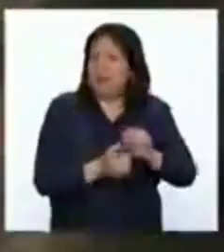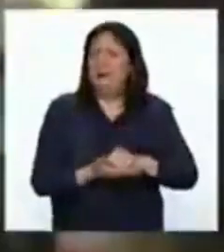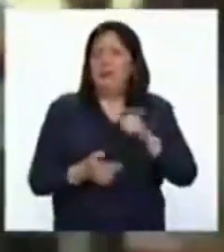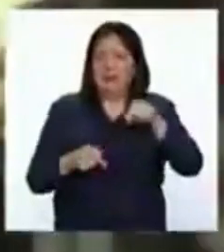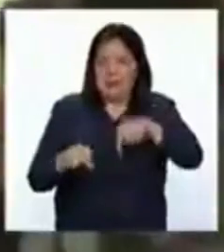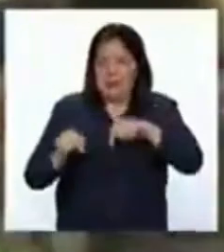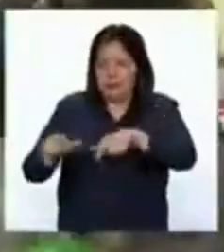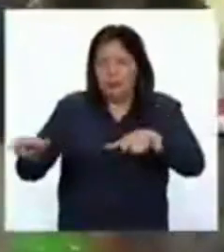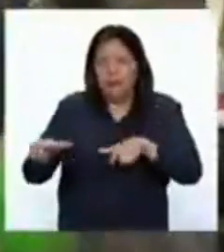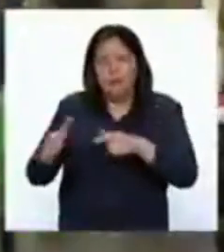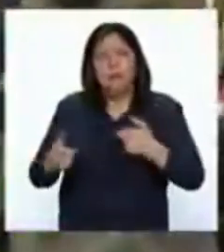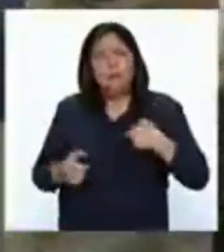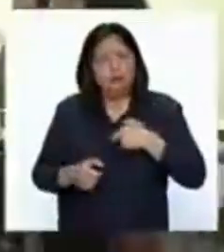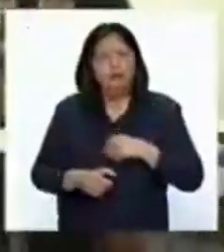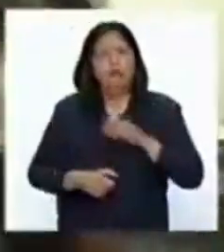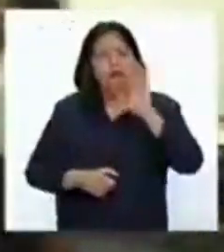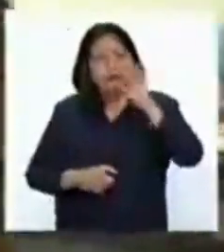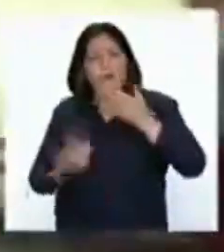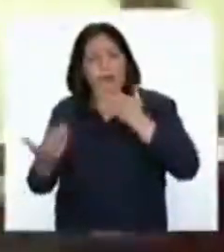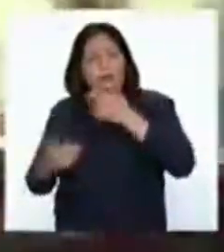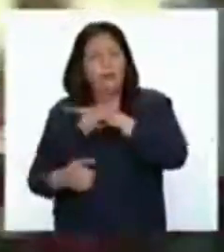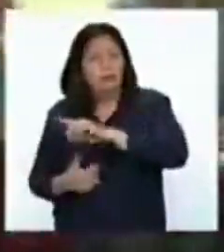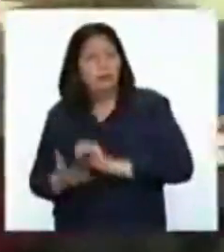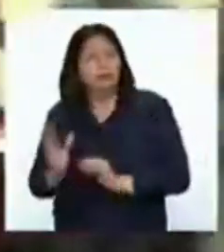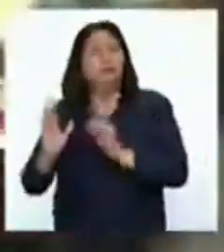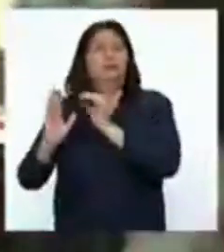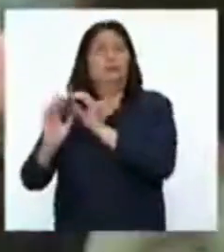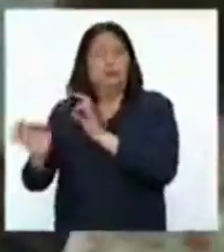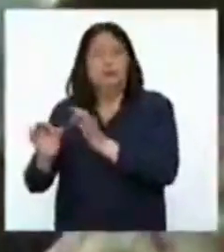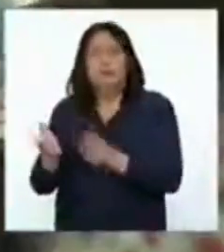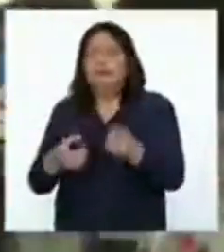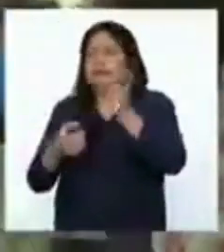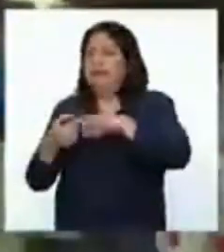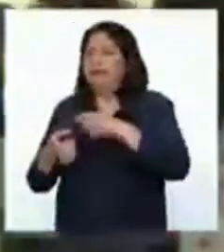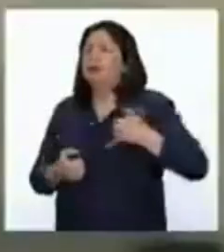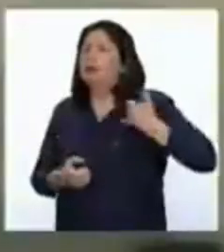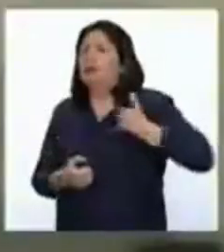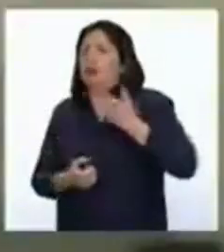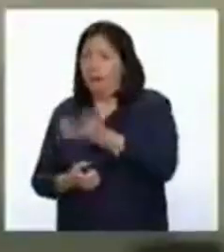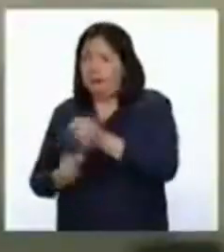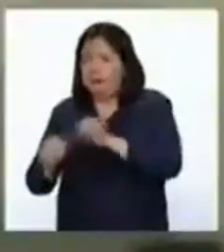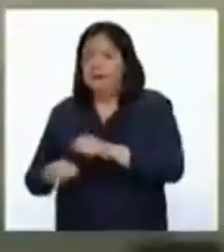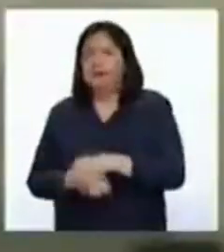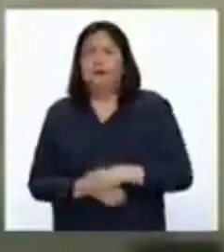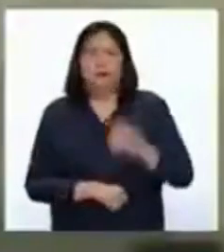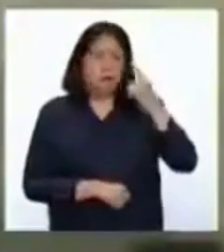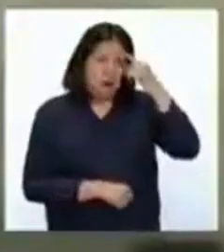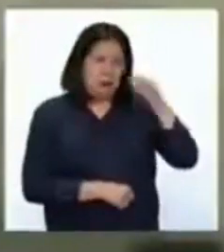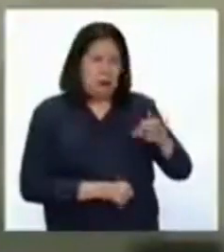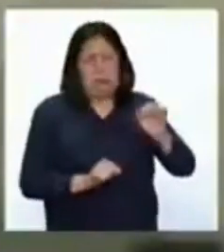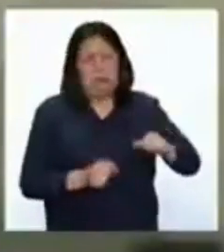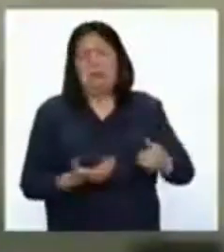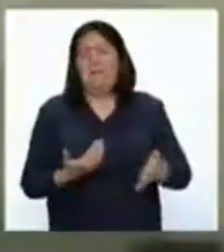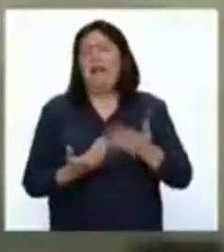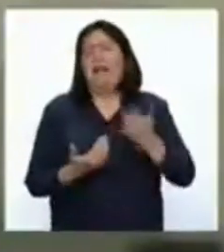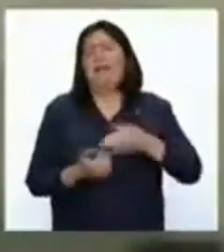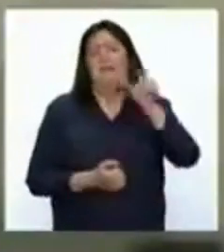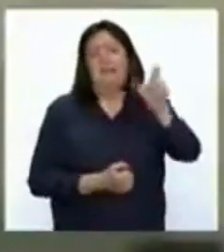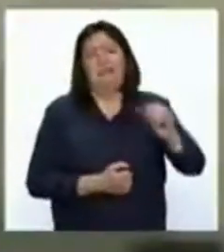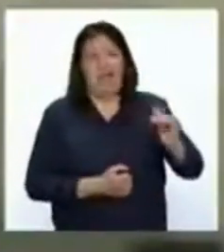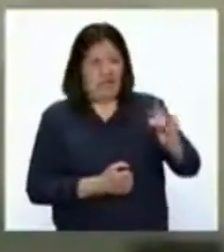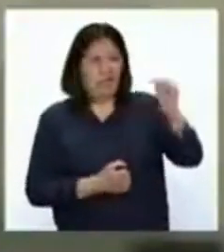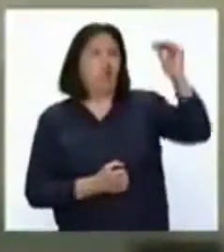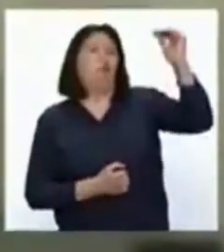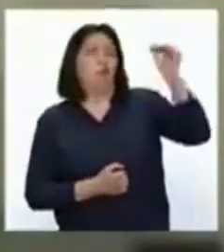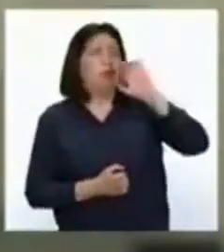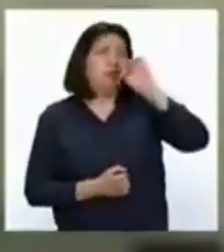intervenimos o ponemos en agenda la participación juvenil también. Creo que es fácil decir a una persona adulta,